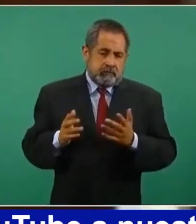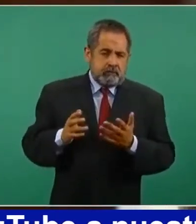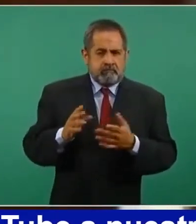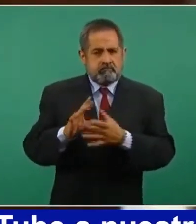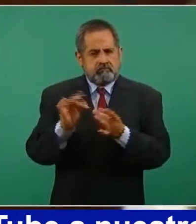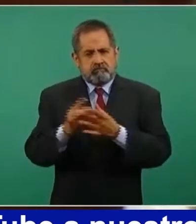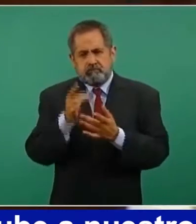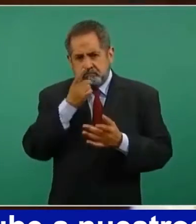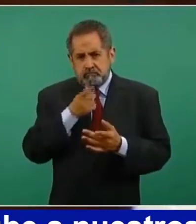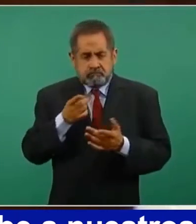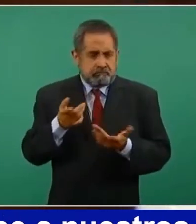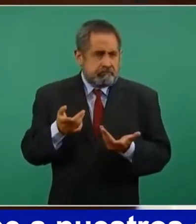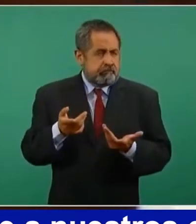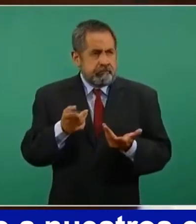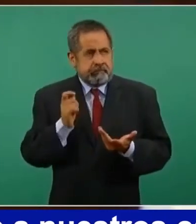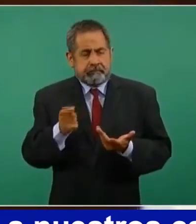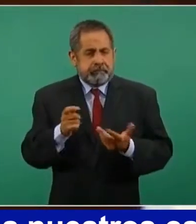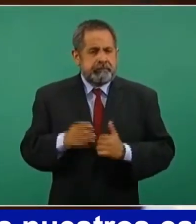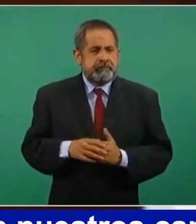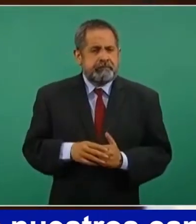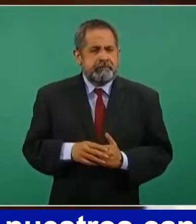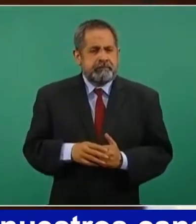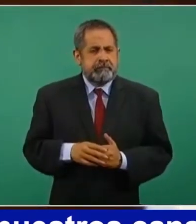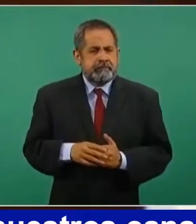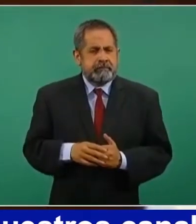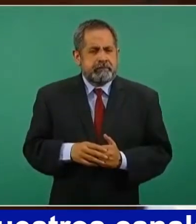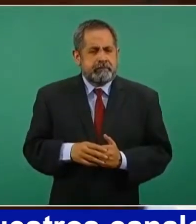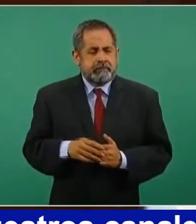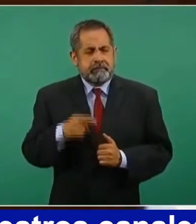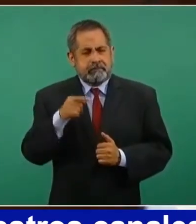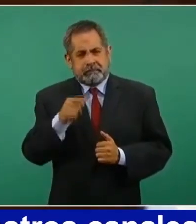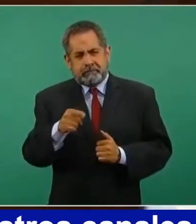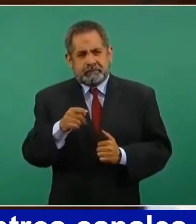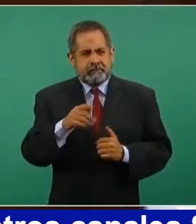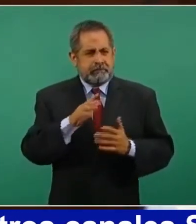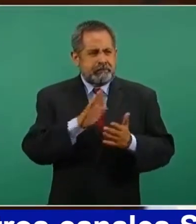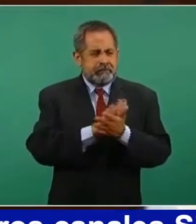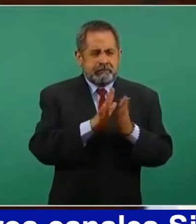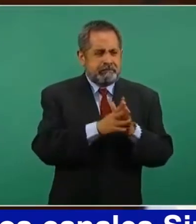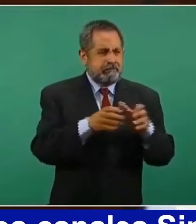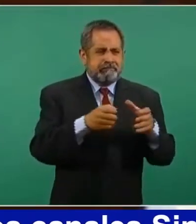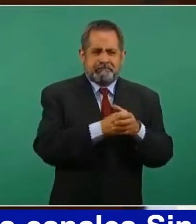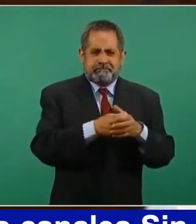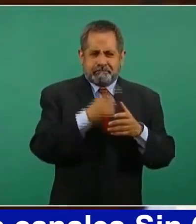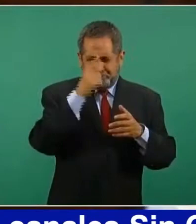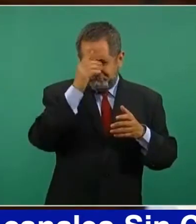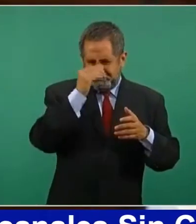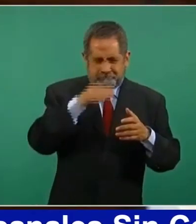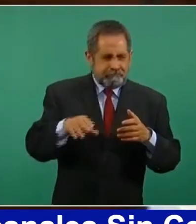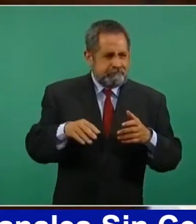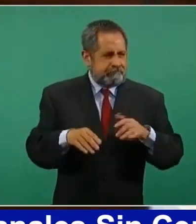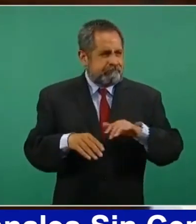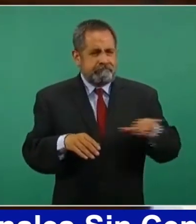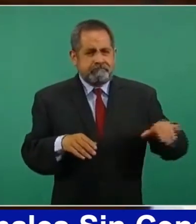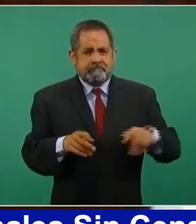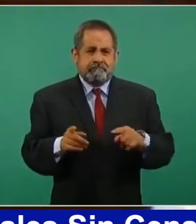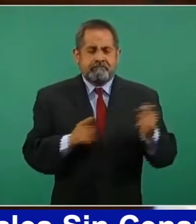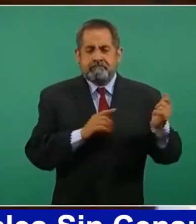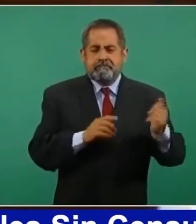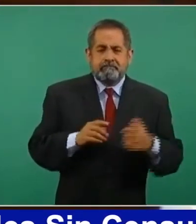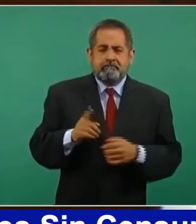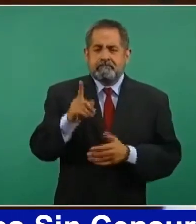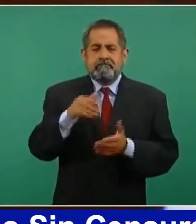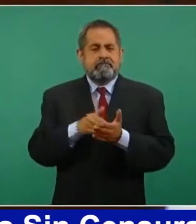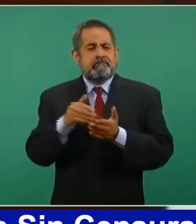comentarnos si esto no produce un sabotaje para lograr obtener un millón de